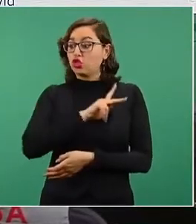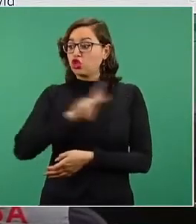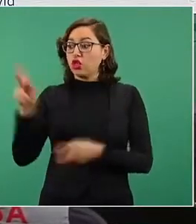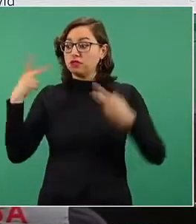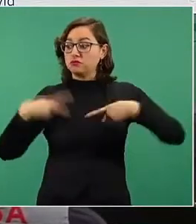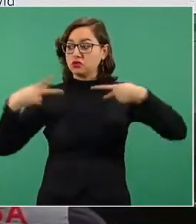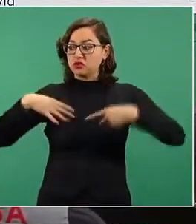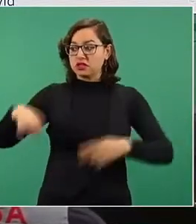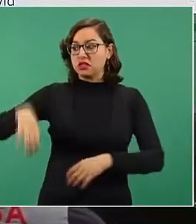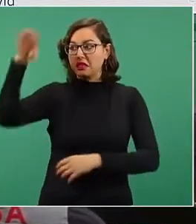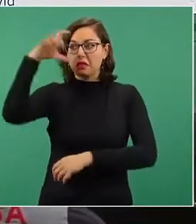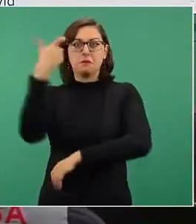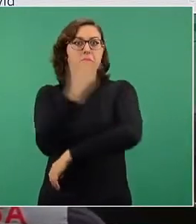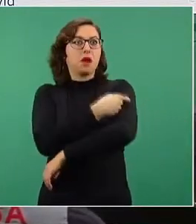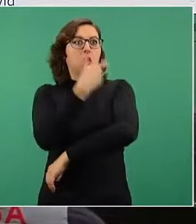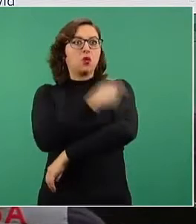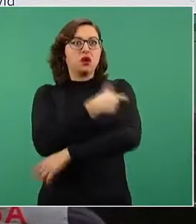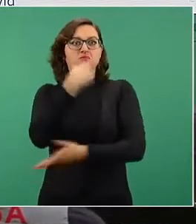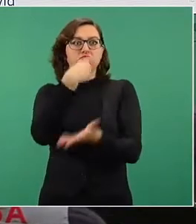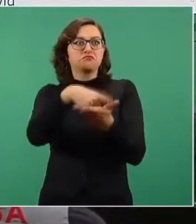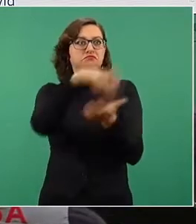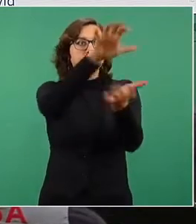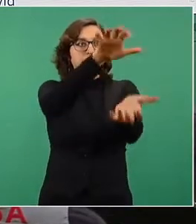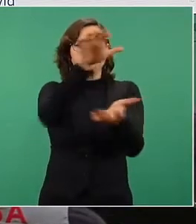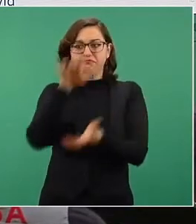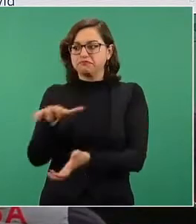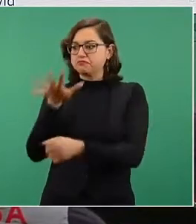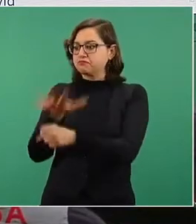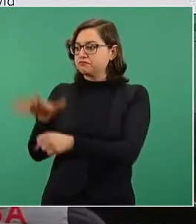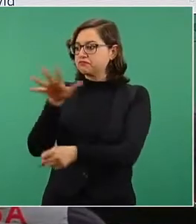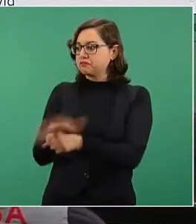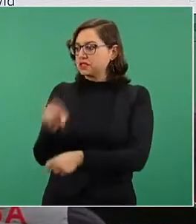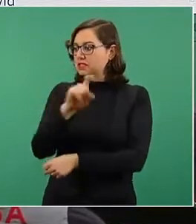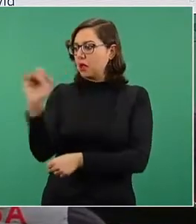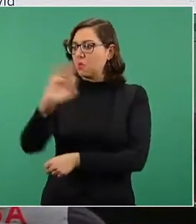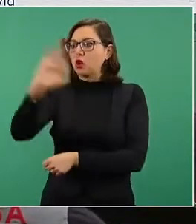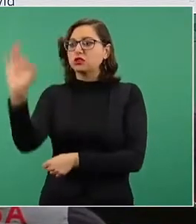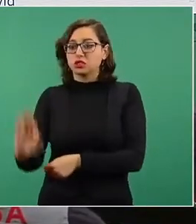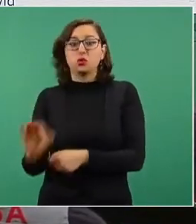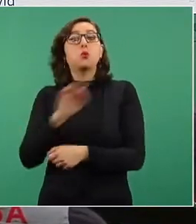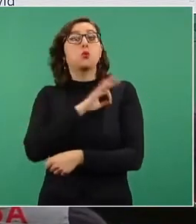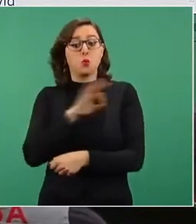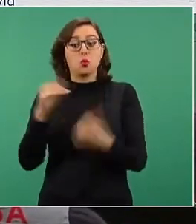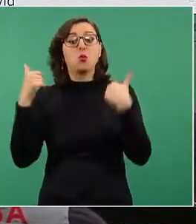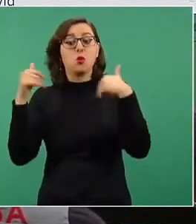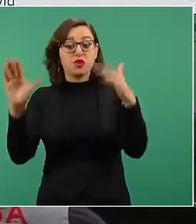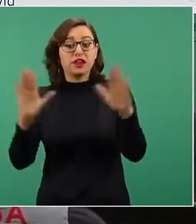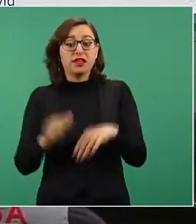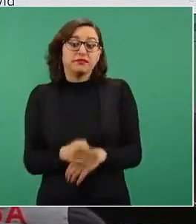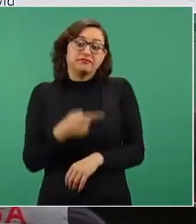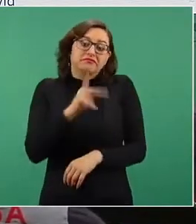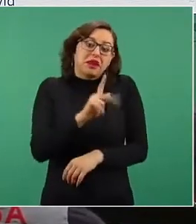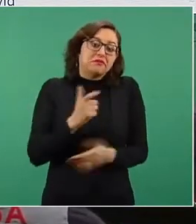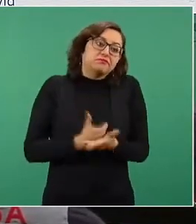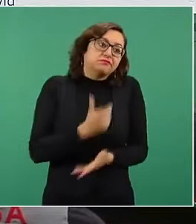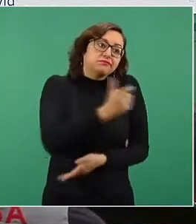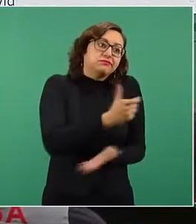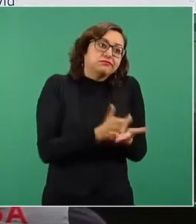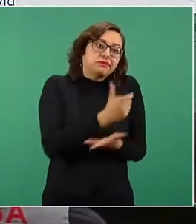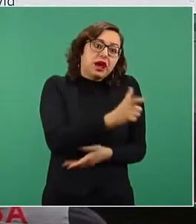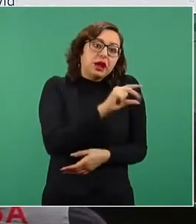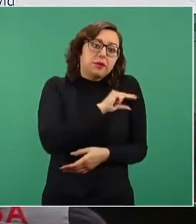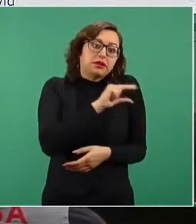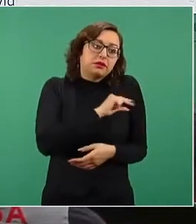Nada más. Por eso es que no es un problema solo, con la Comisión Federal de Electricidad y entre empresas